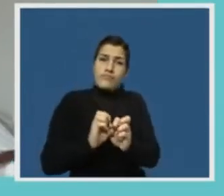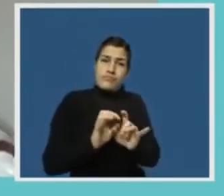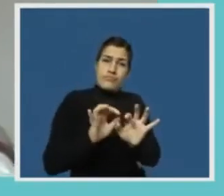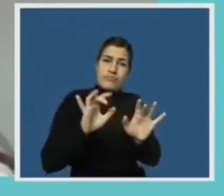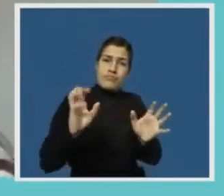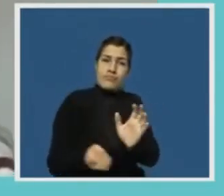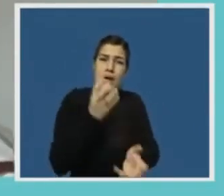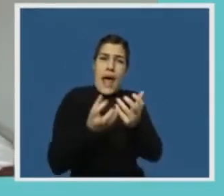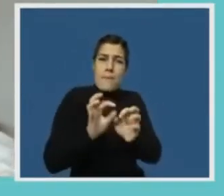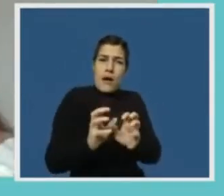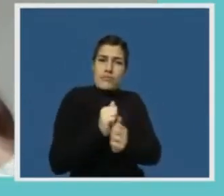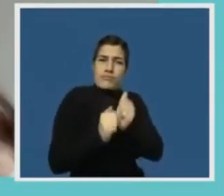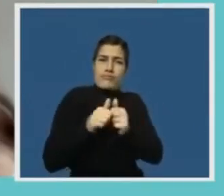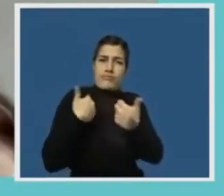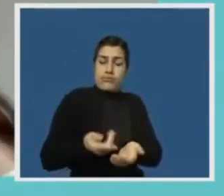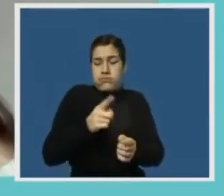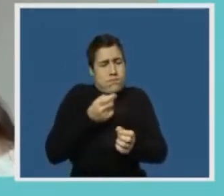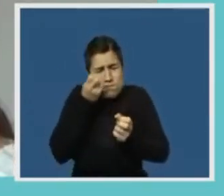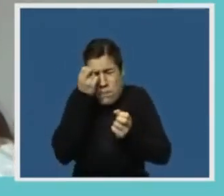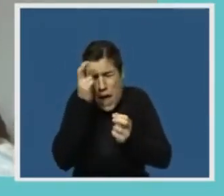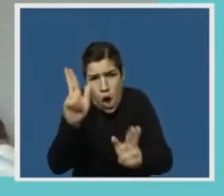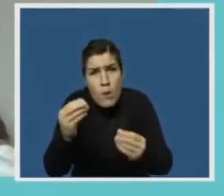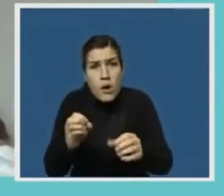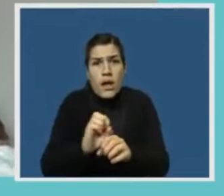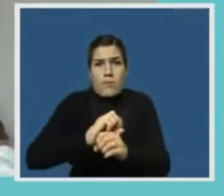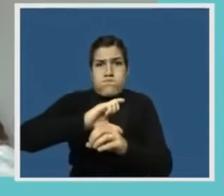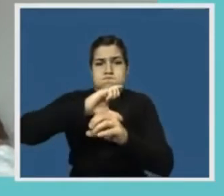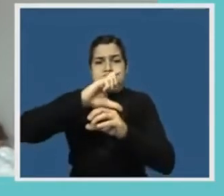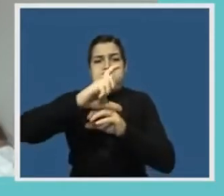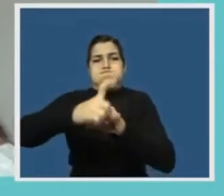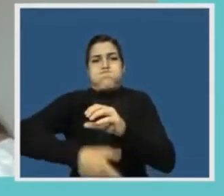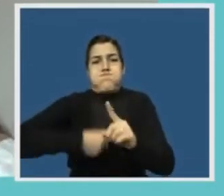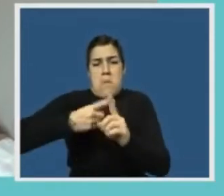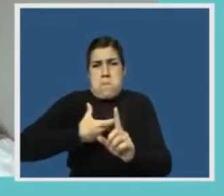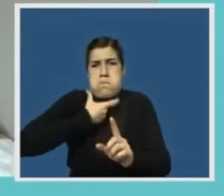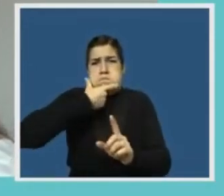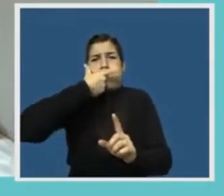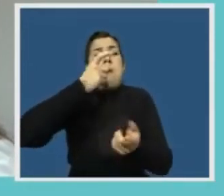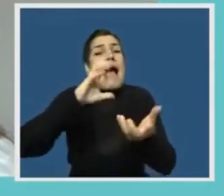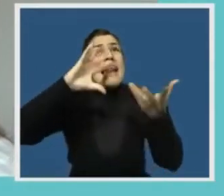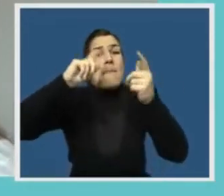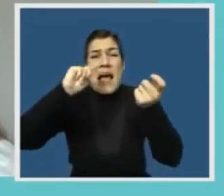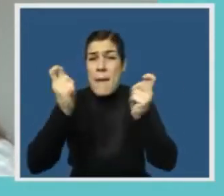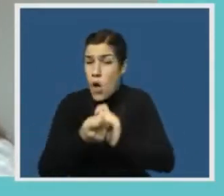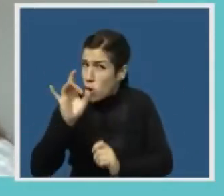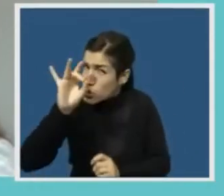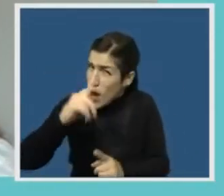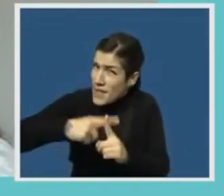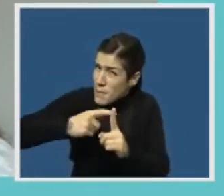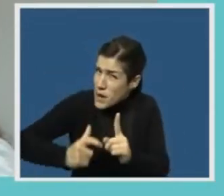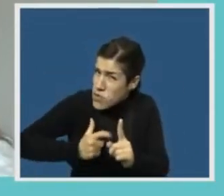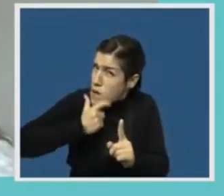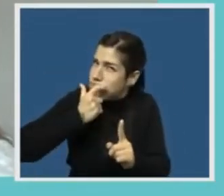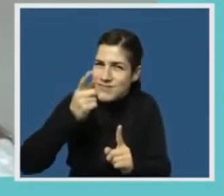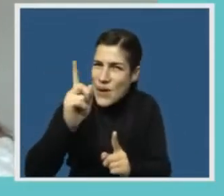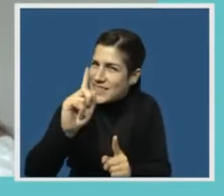Muchos creen que el cambio climático significa el aumento de la temperatura. Sin embargo, esto es solo el inicio de